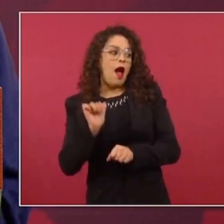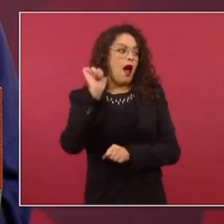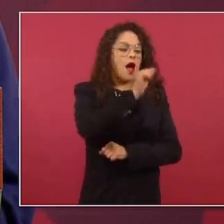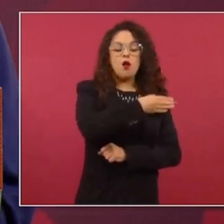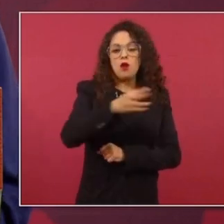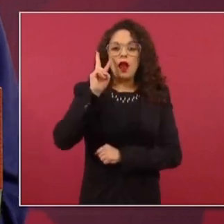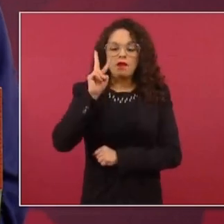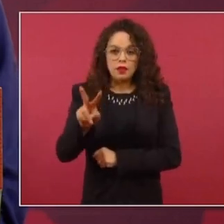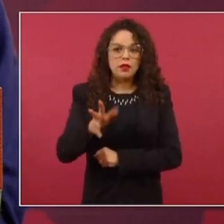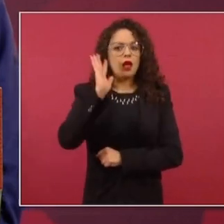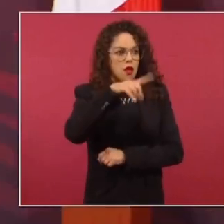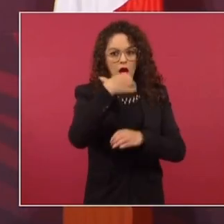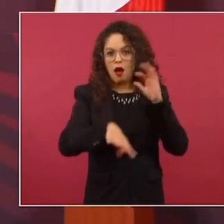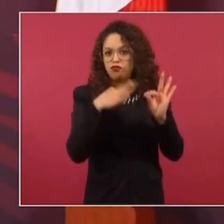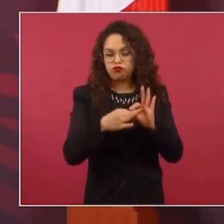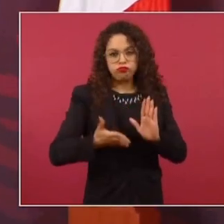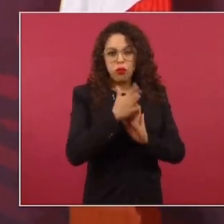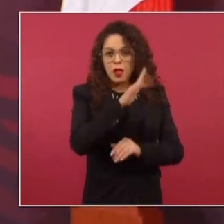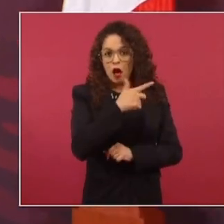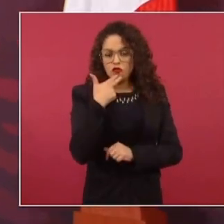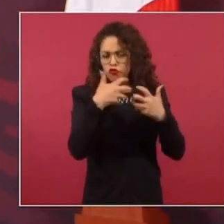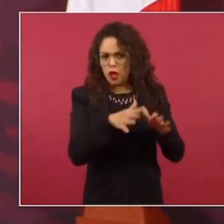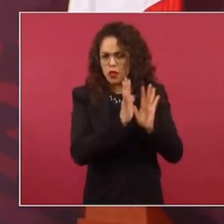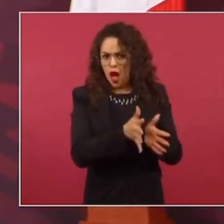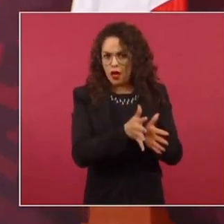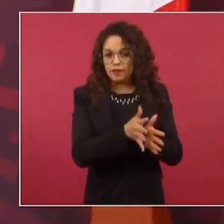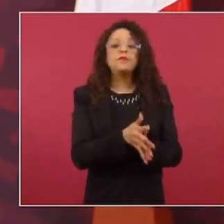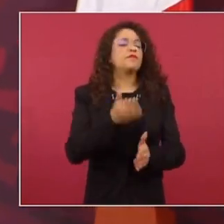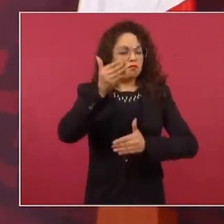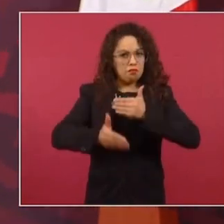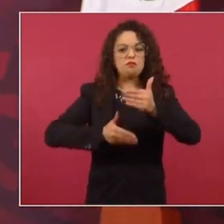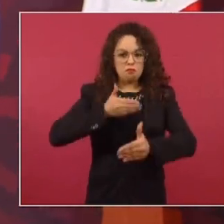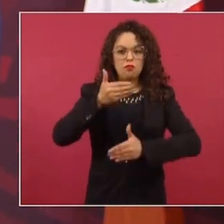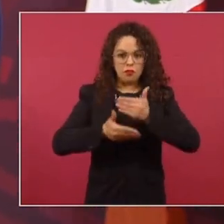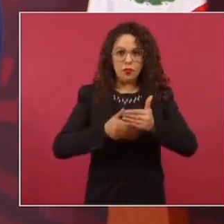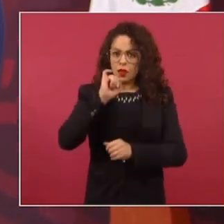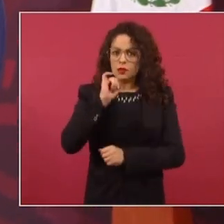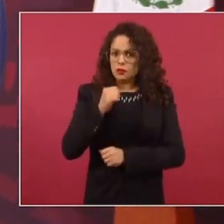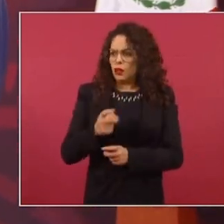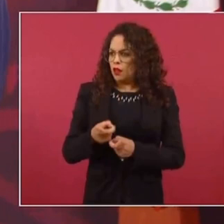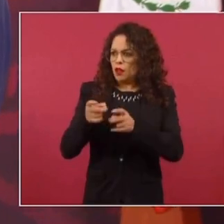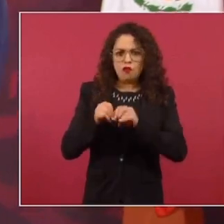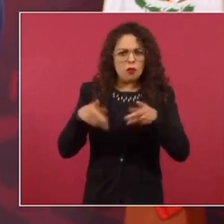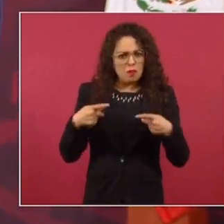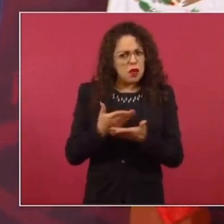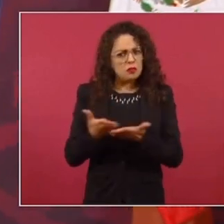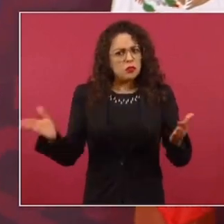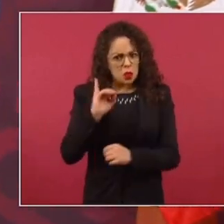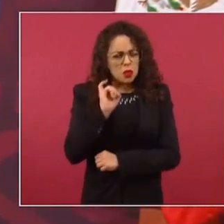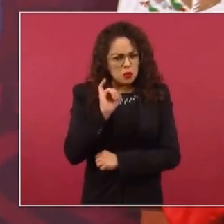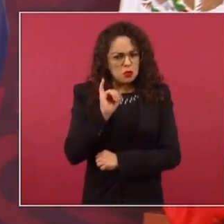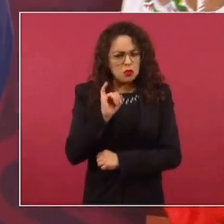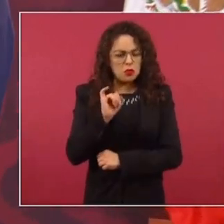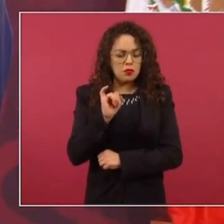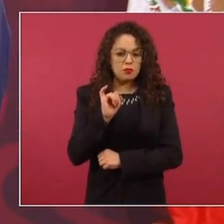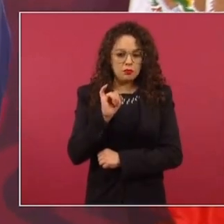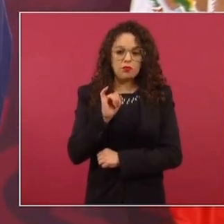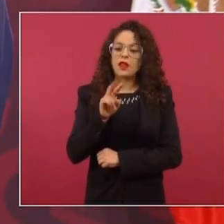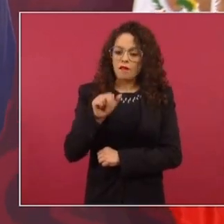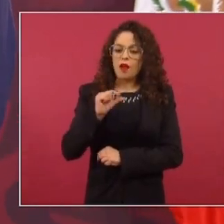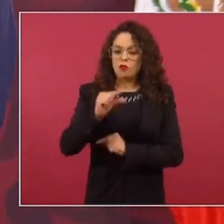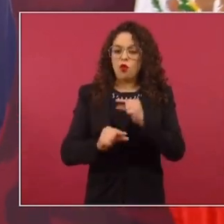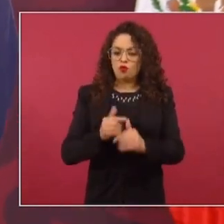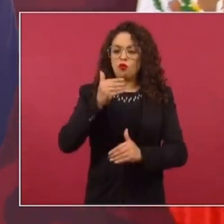construida y terminada y operando. Entonces, vamos bien y se está informando a la gente. O sea, se va avanzando.